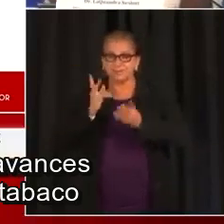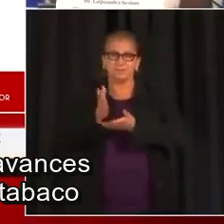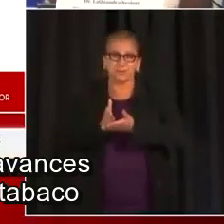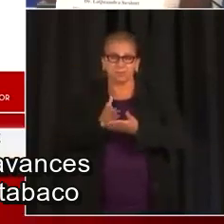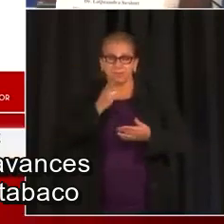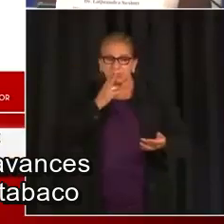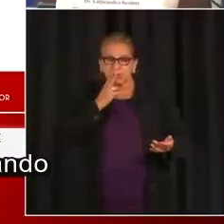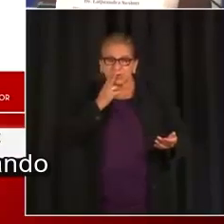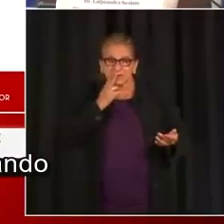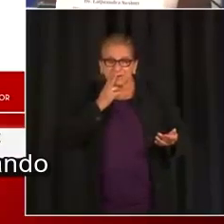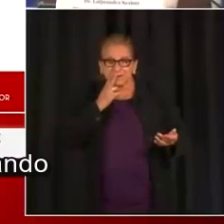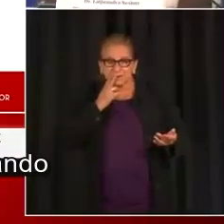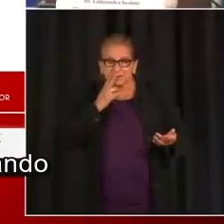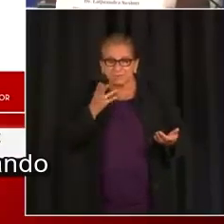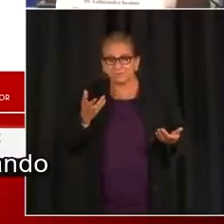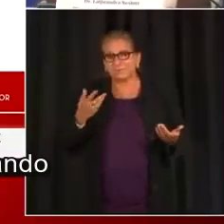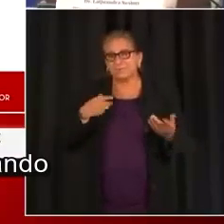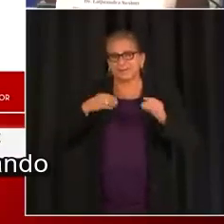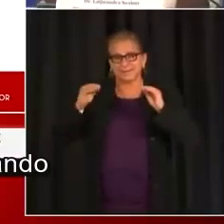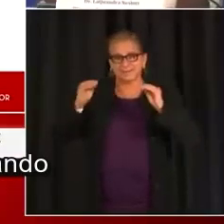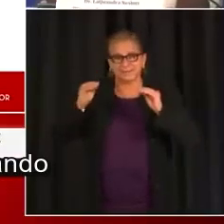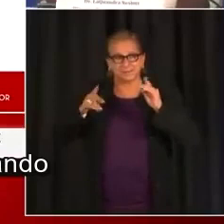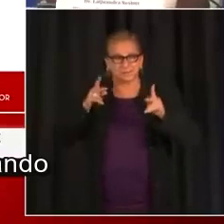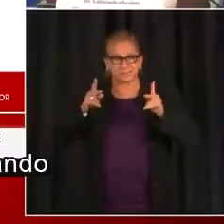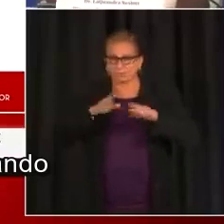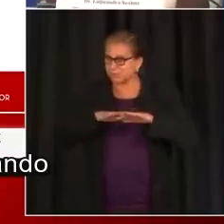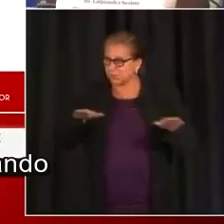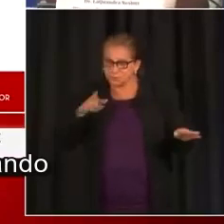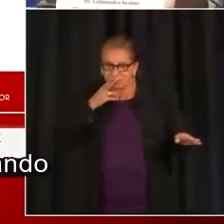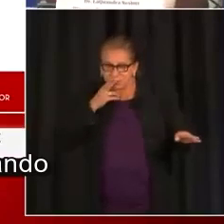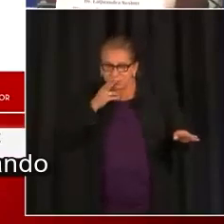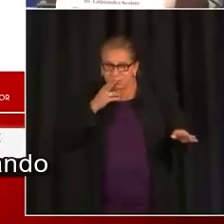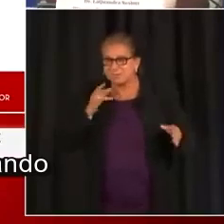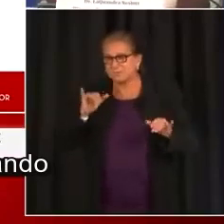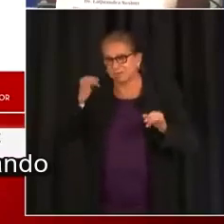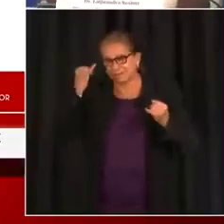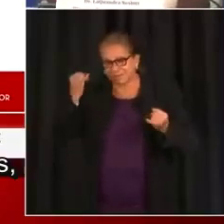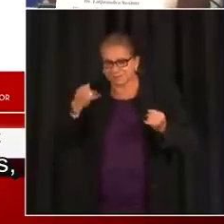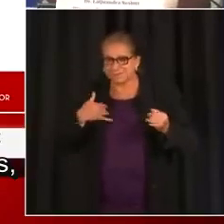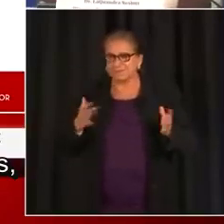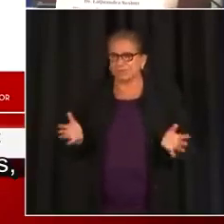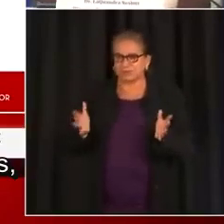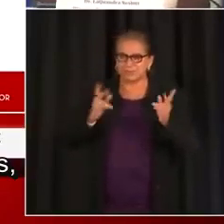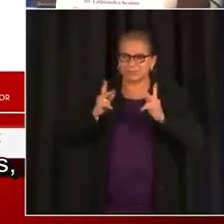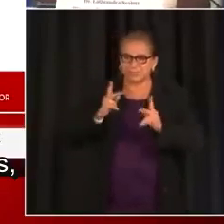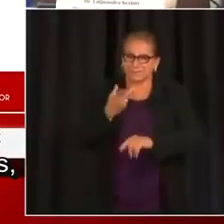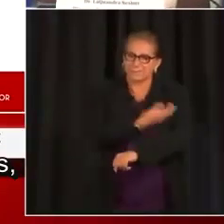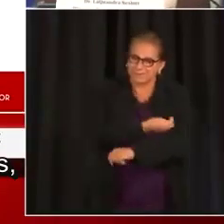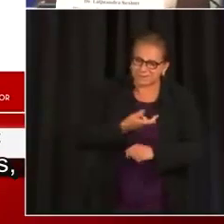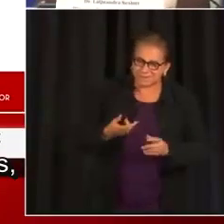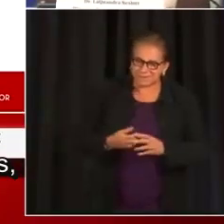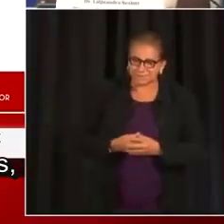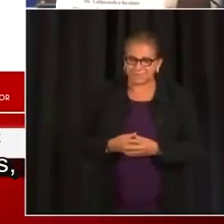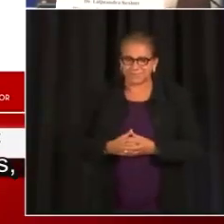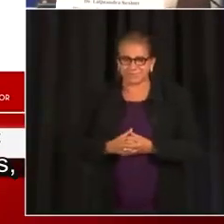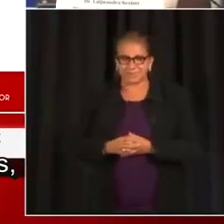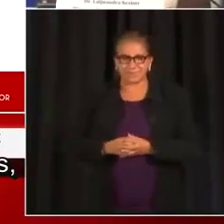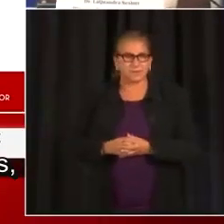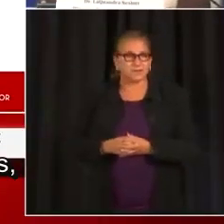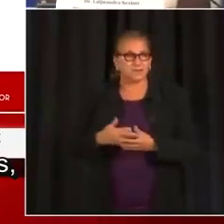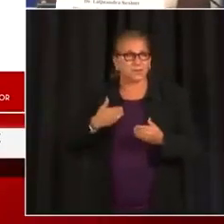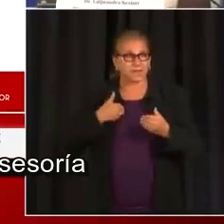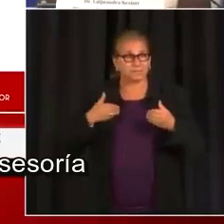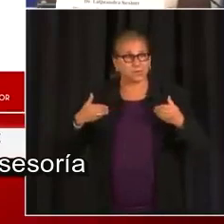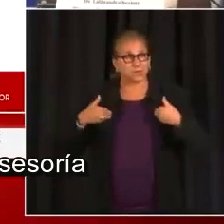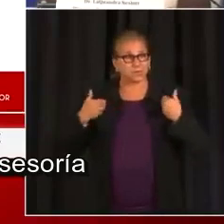gente deje de fumar, porque los jóvenes están educando a las personas mayores y tenemos esas oportunidades y eso va a ser